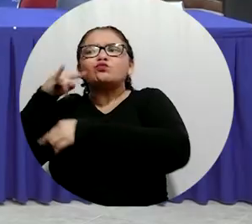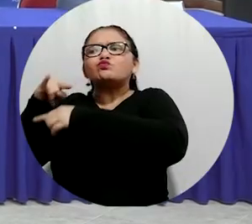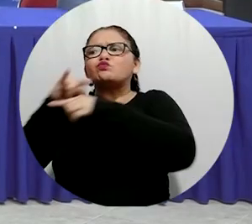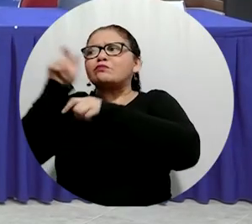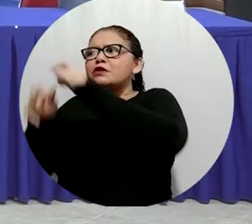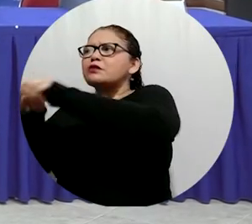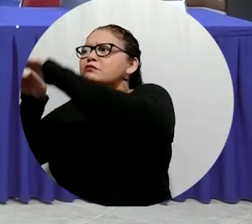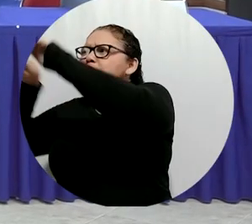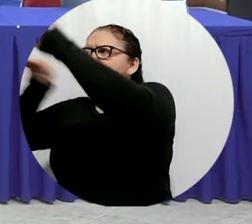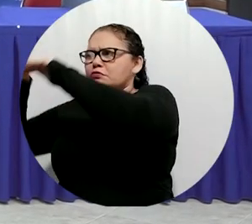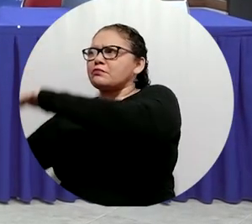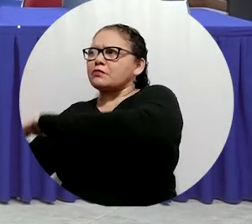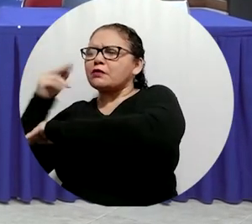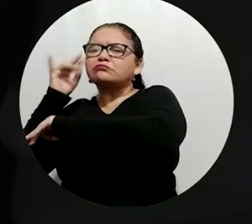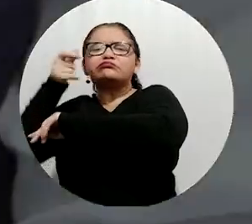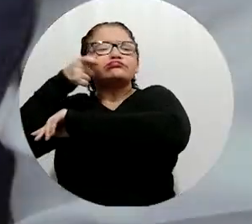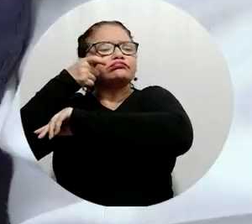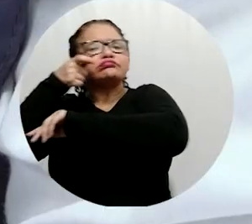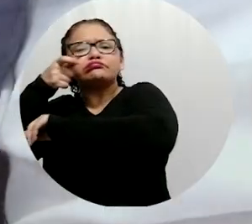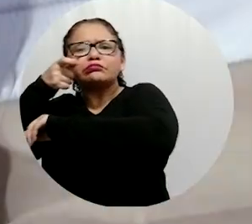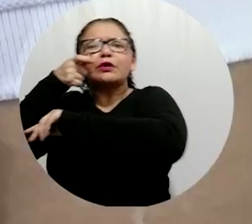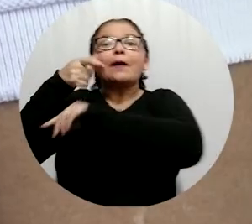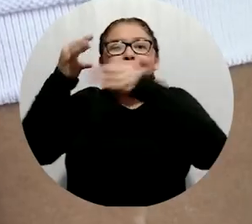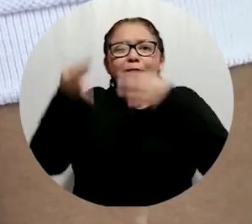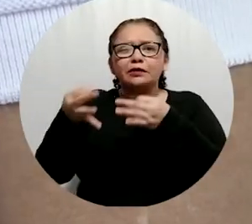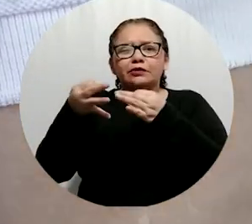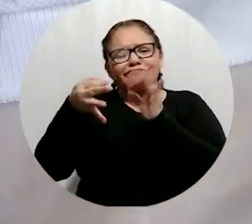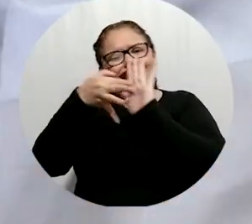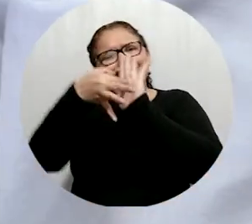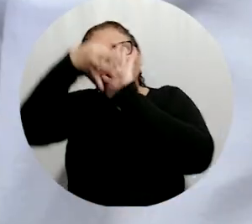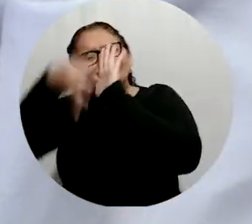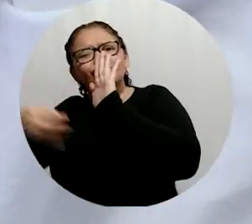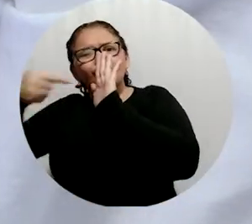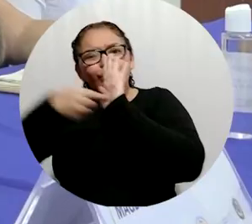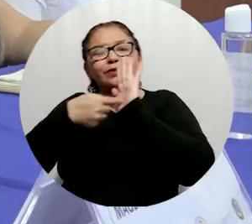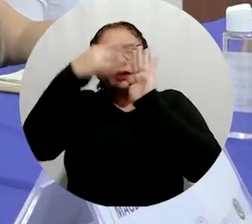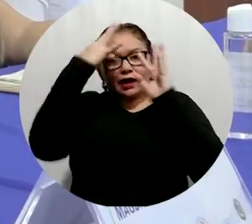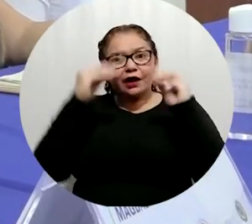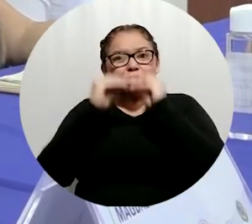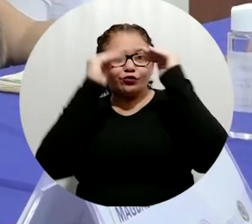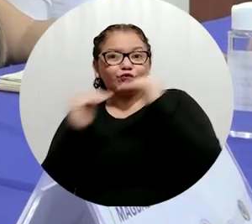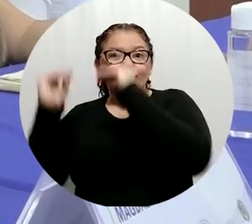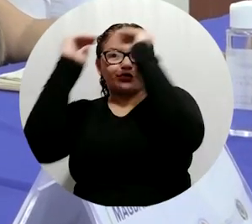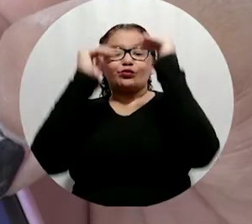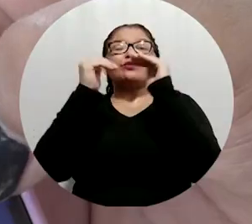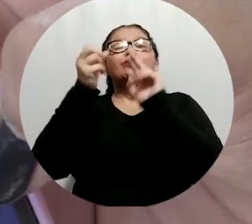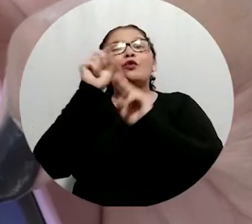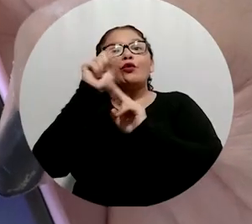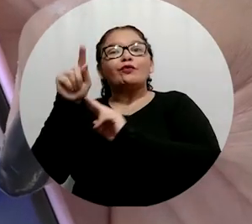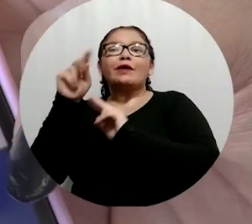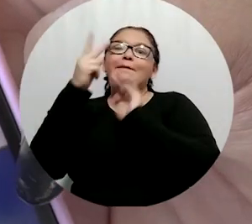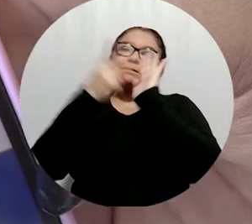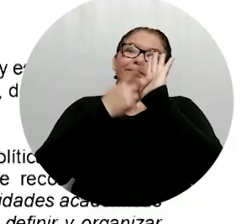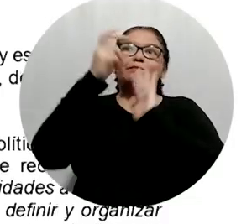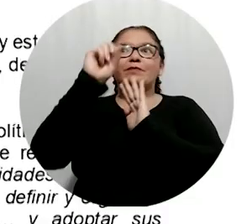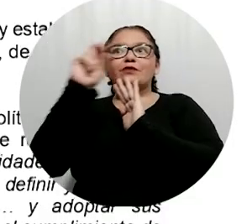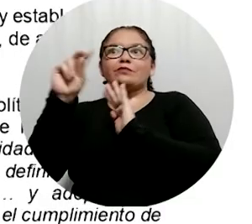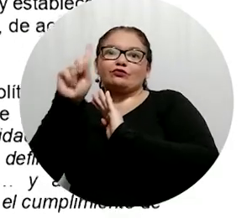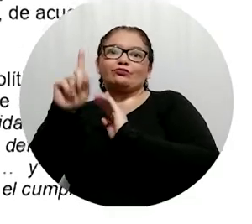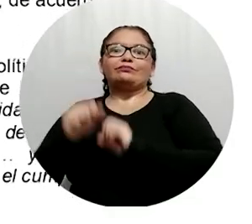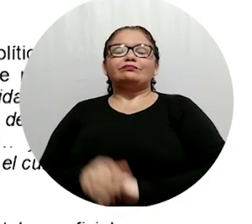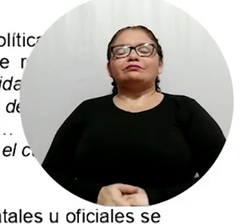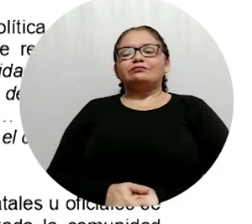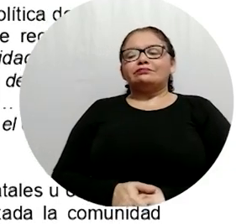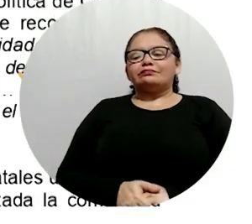La jornada de votación contará con la presencia de autoridades invitadas que vigilarán el cumplimiento de los principios establecidos en el Acuerdo